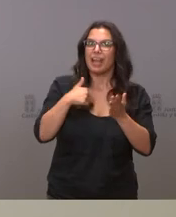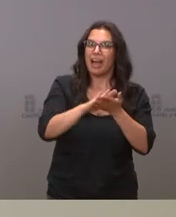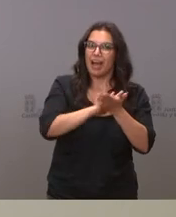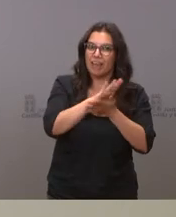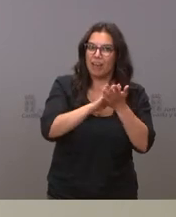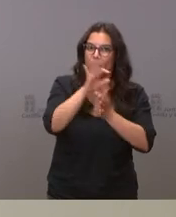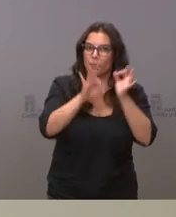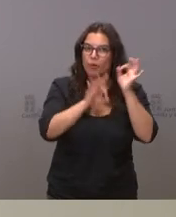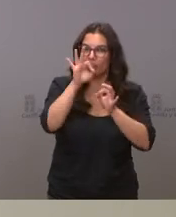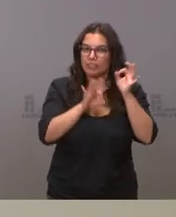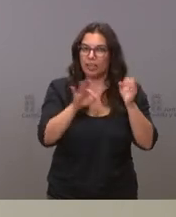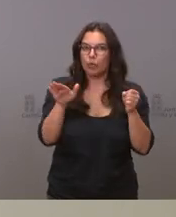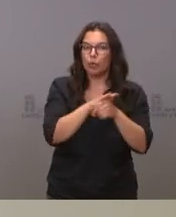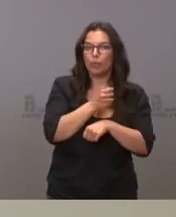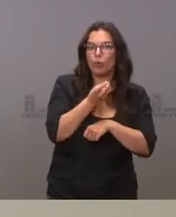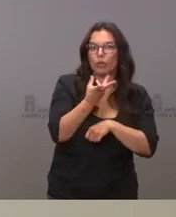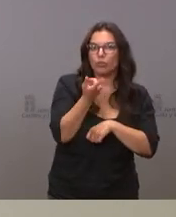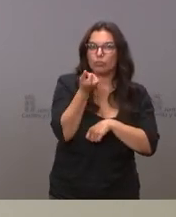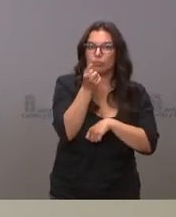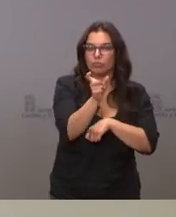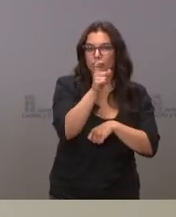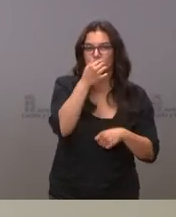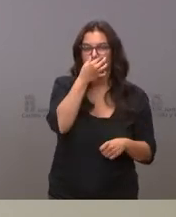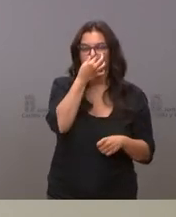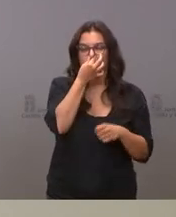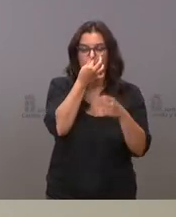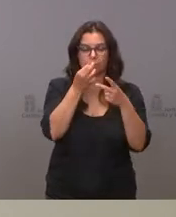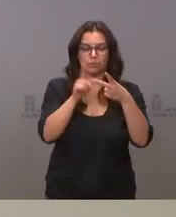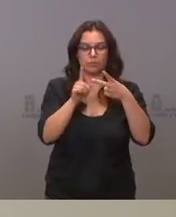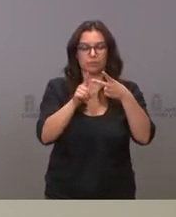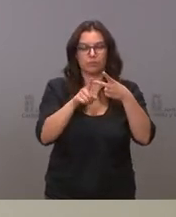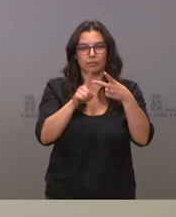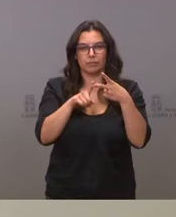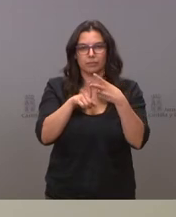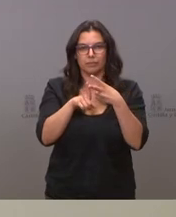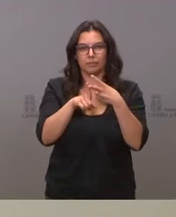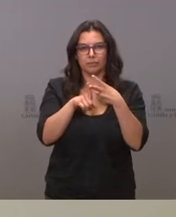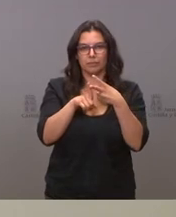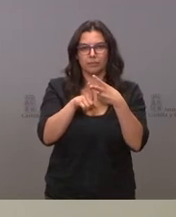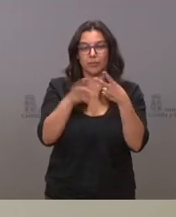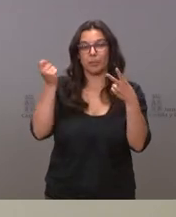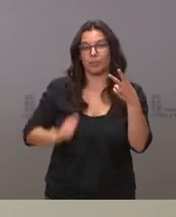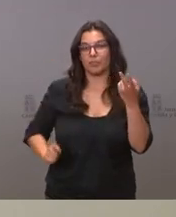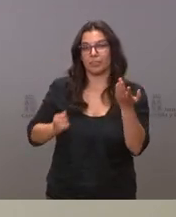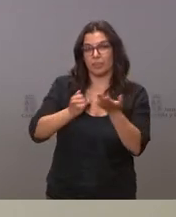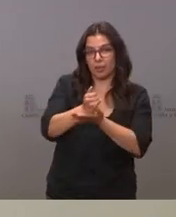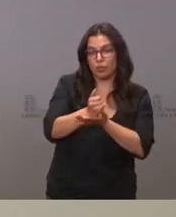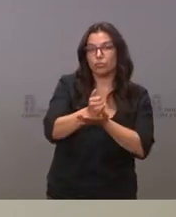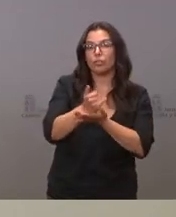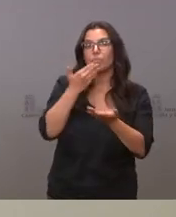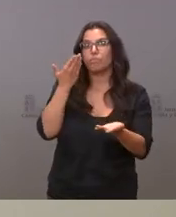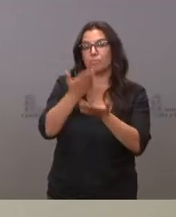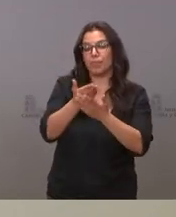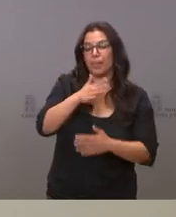cubrirá esta subvención con respecto al precio y luego otra cuestión profesionales agrarios han pedido que se declaren